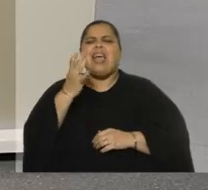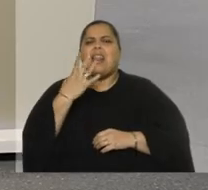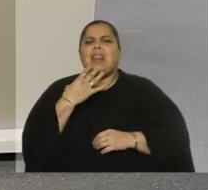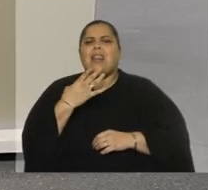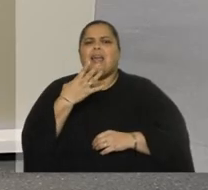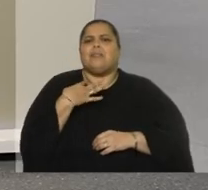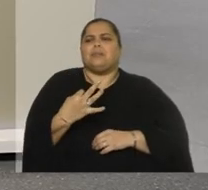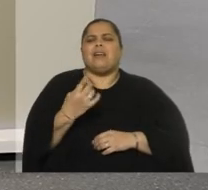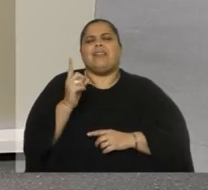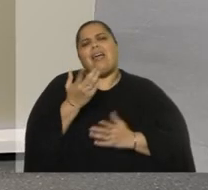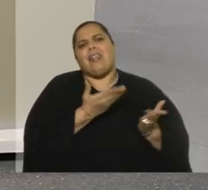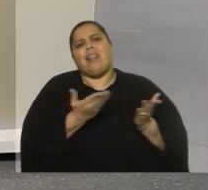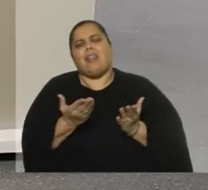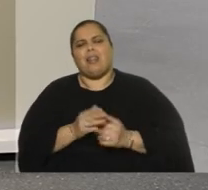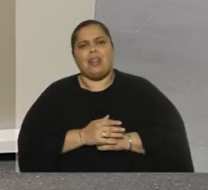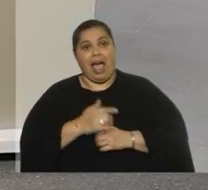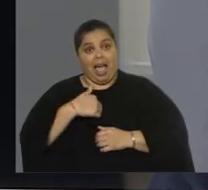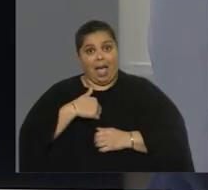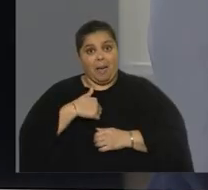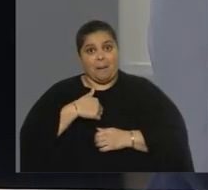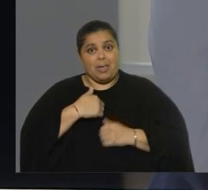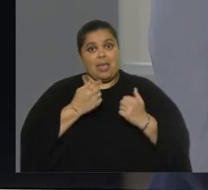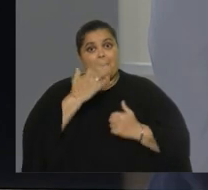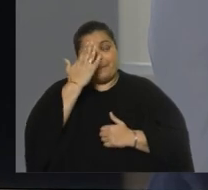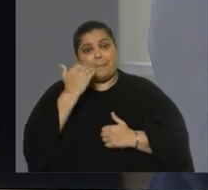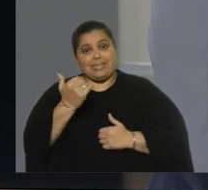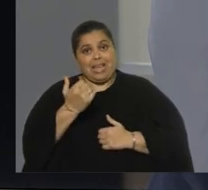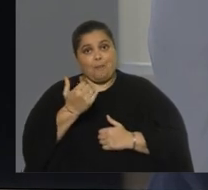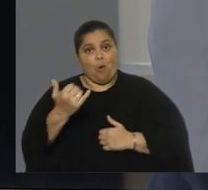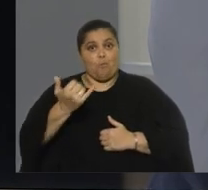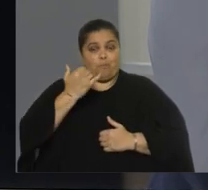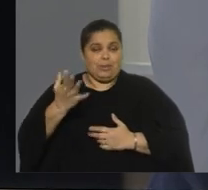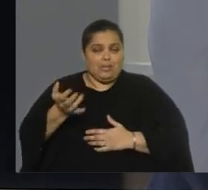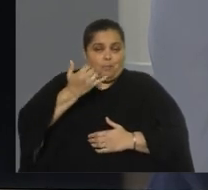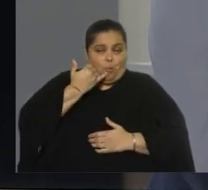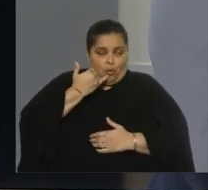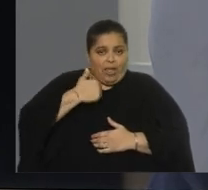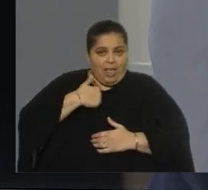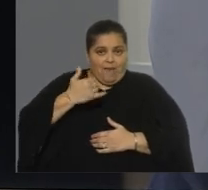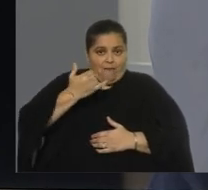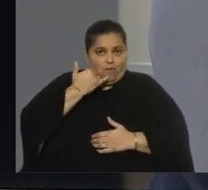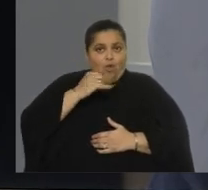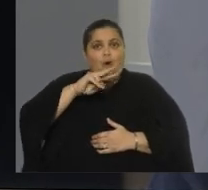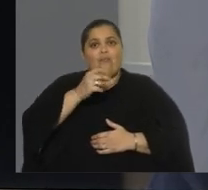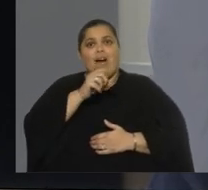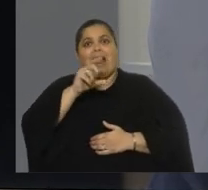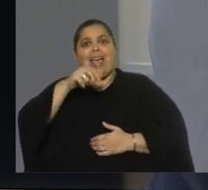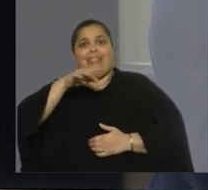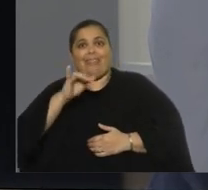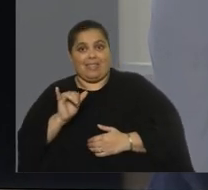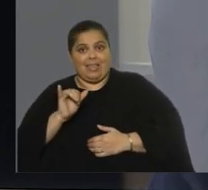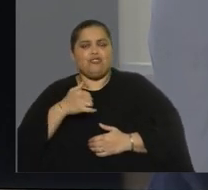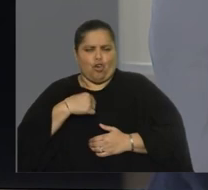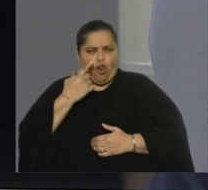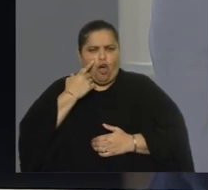negarlo, porque está tan raro, pero a mí me llamó, por teléfono, a mi casa, Esteban Valente, y que yo